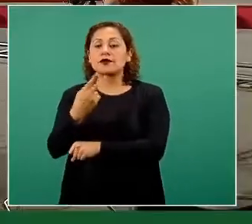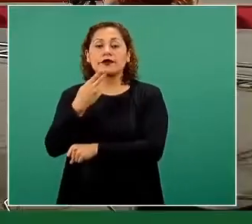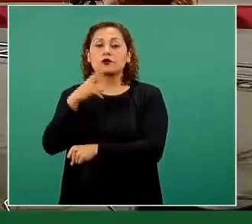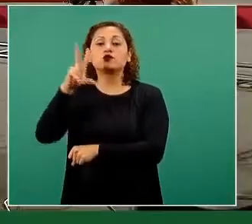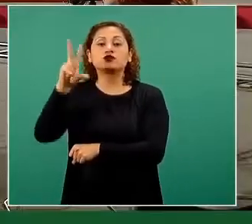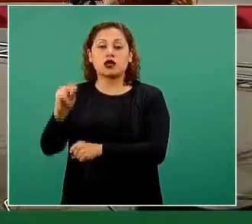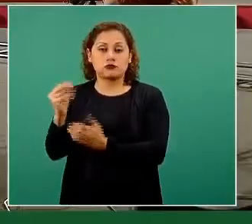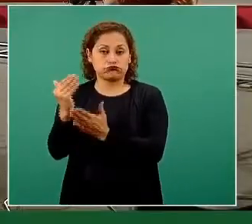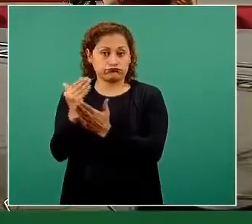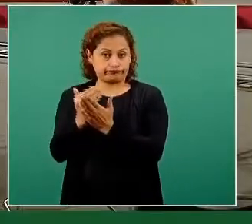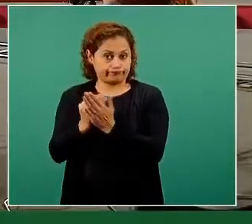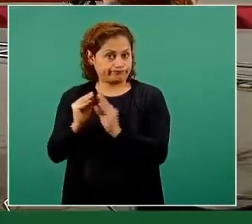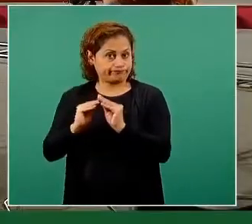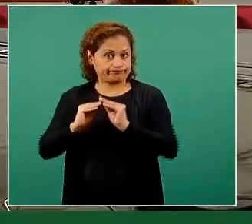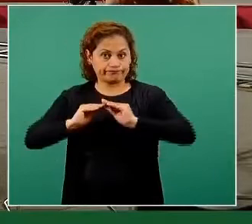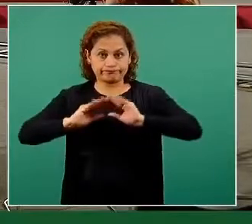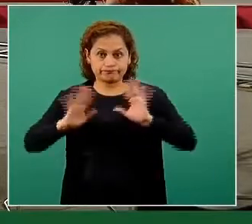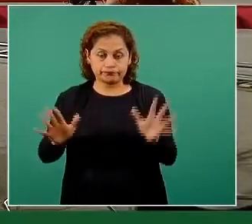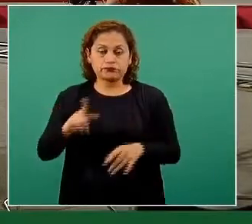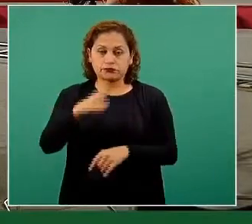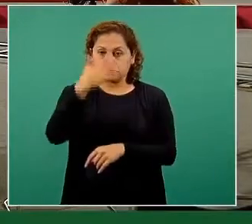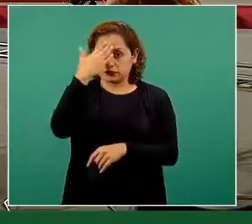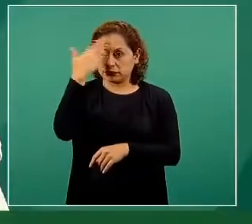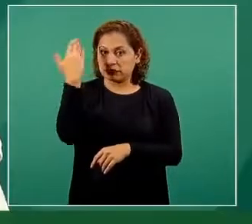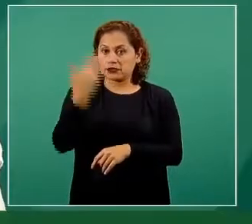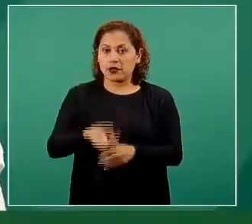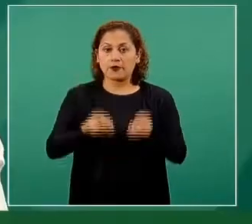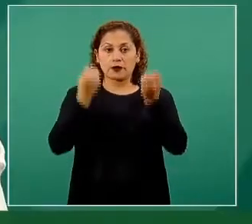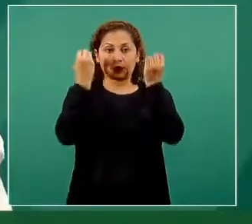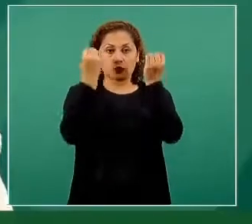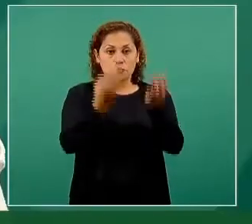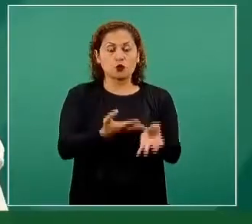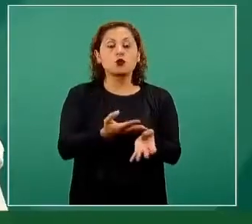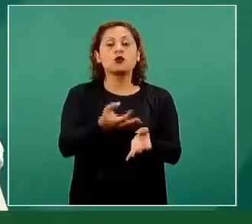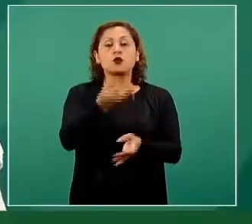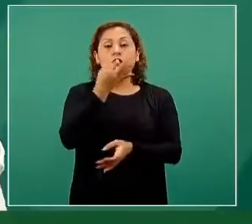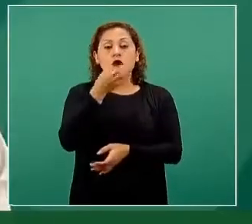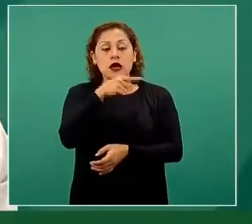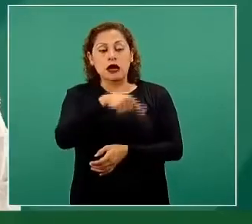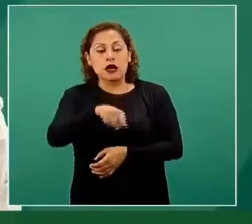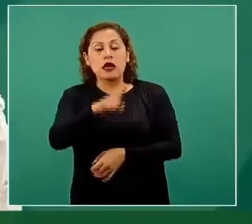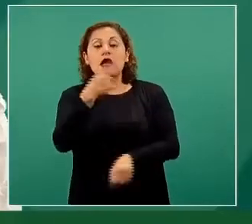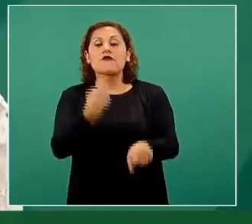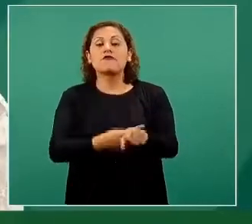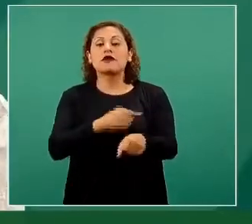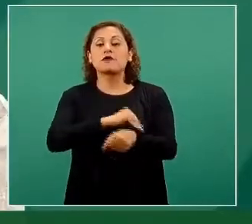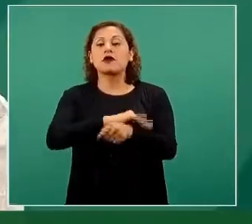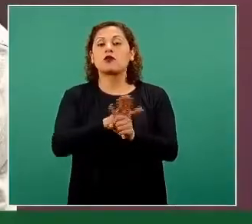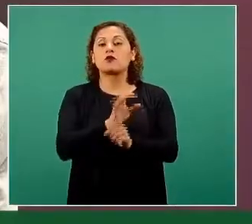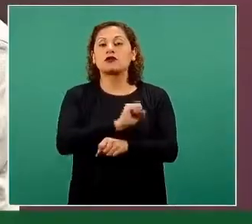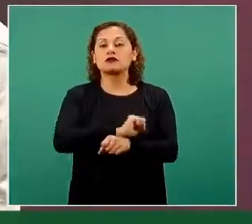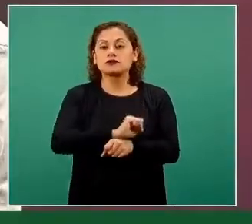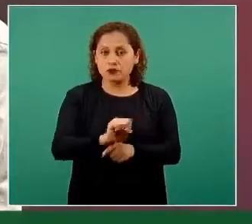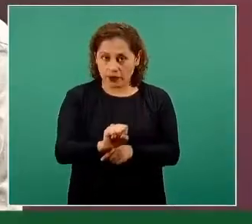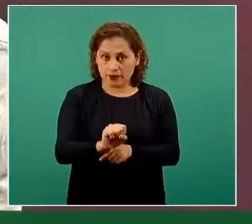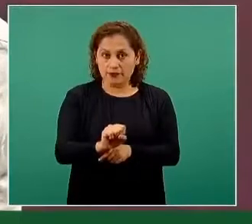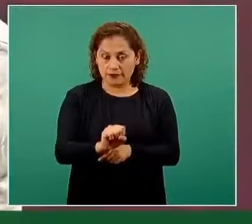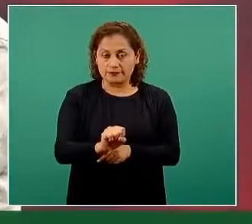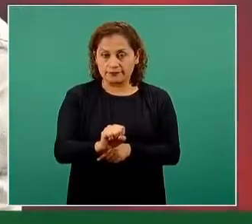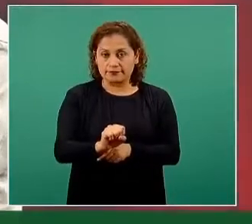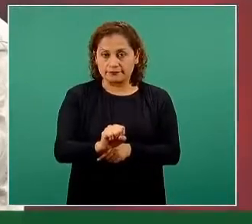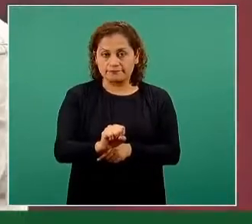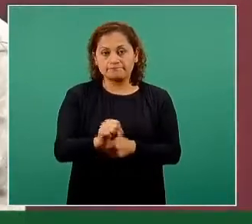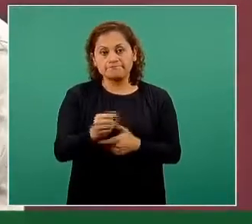uso que es especialmente útil en personas que tienen COVID moderado, en especial entre